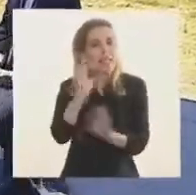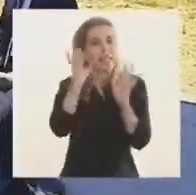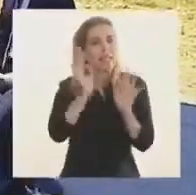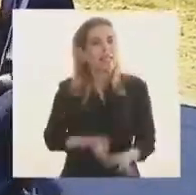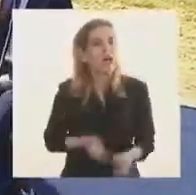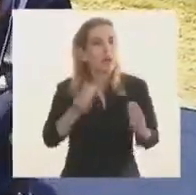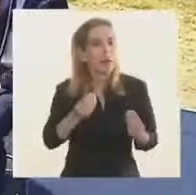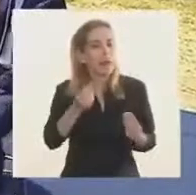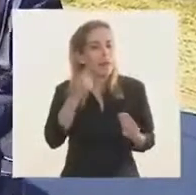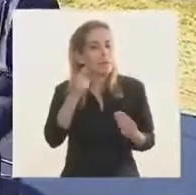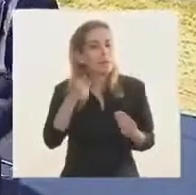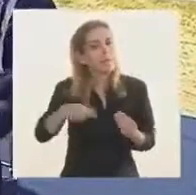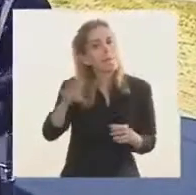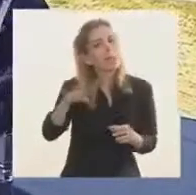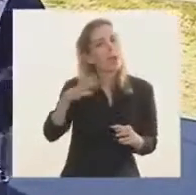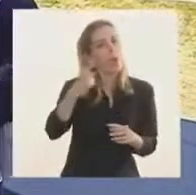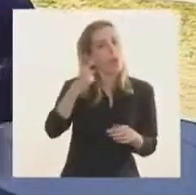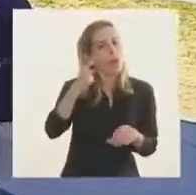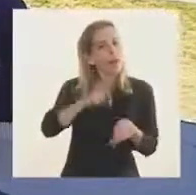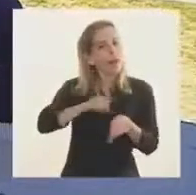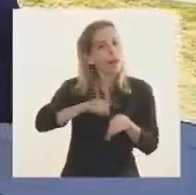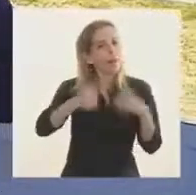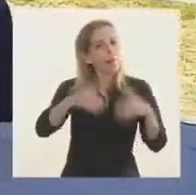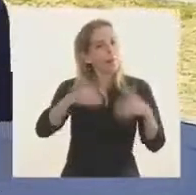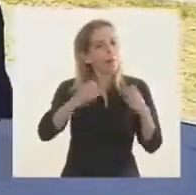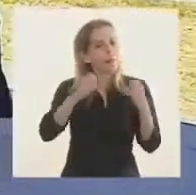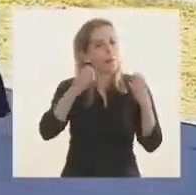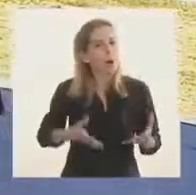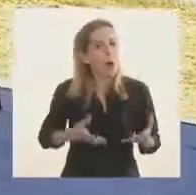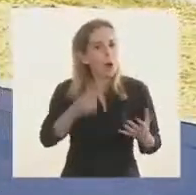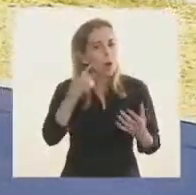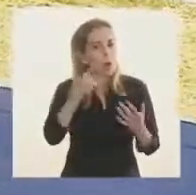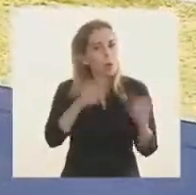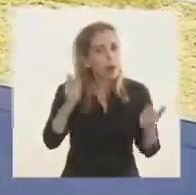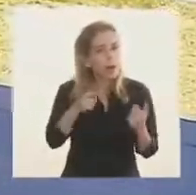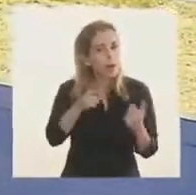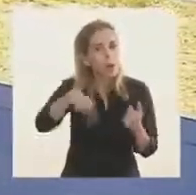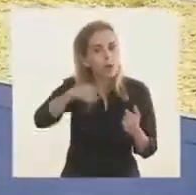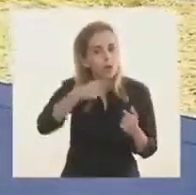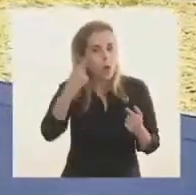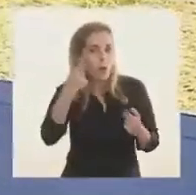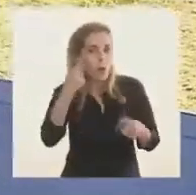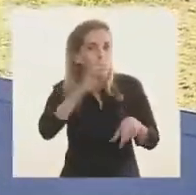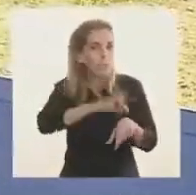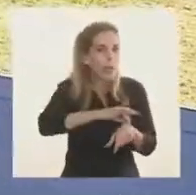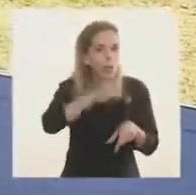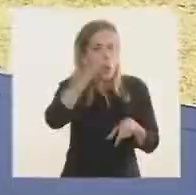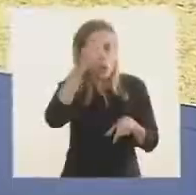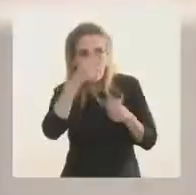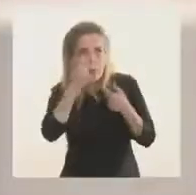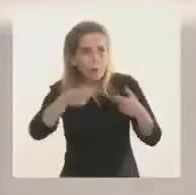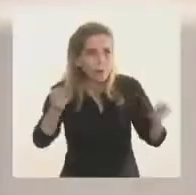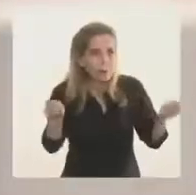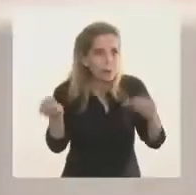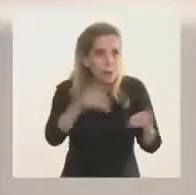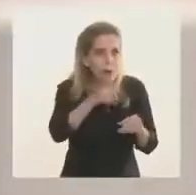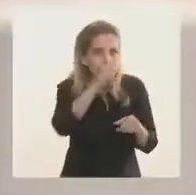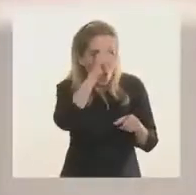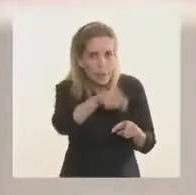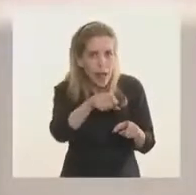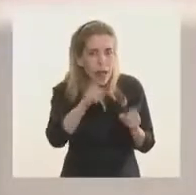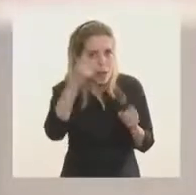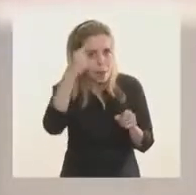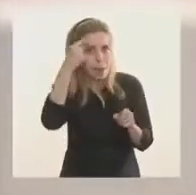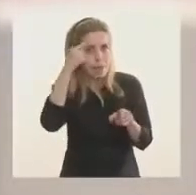optimizar los tiempos, optimizar nuestros recursos humanos y utilizar fundamentalmente la